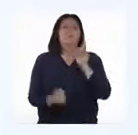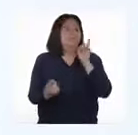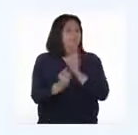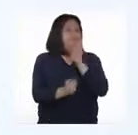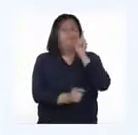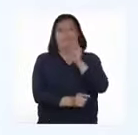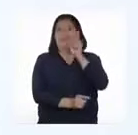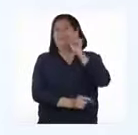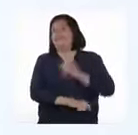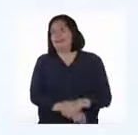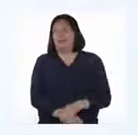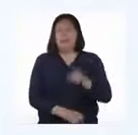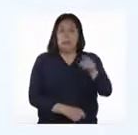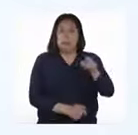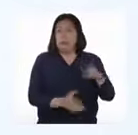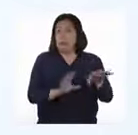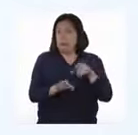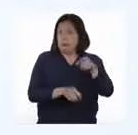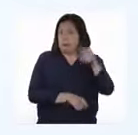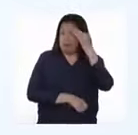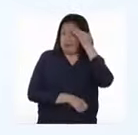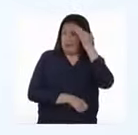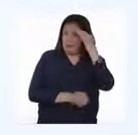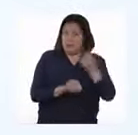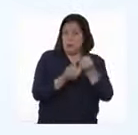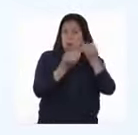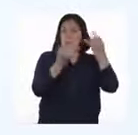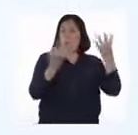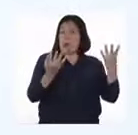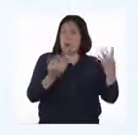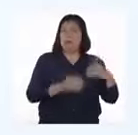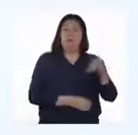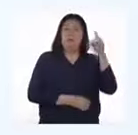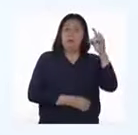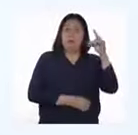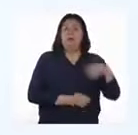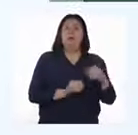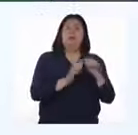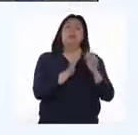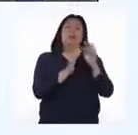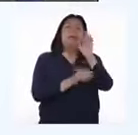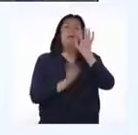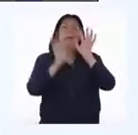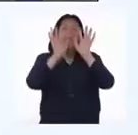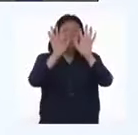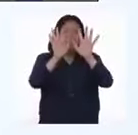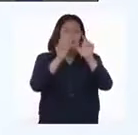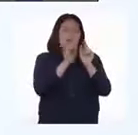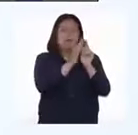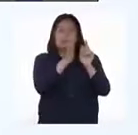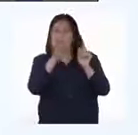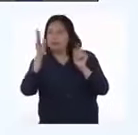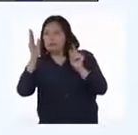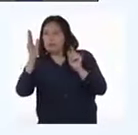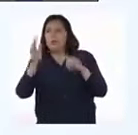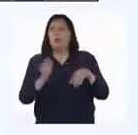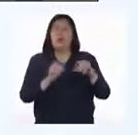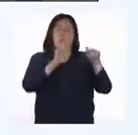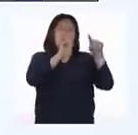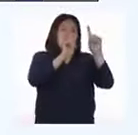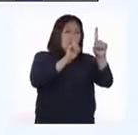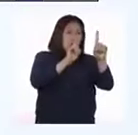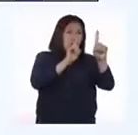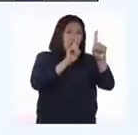Excelente. Lo que ha hecho para saber cuántas vicuñas hay en 10 sectores es multiplicar 1,